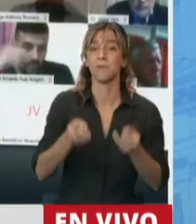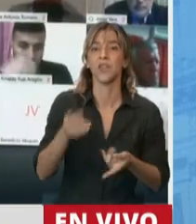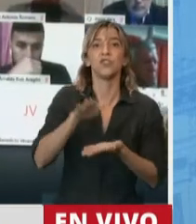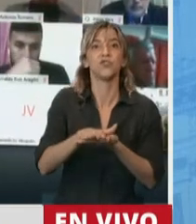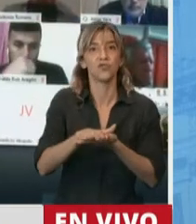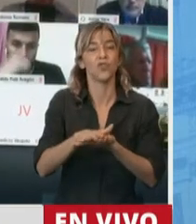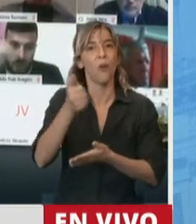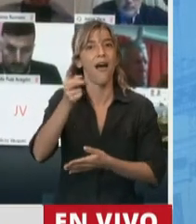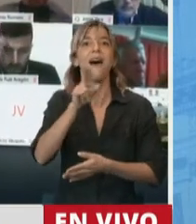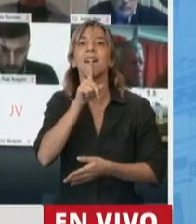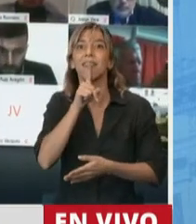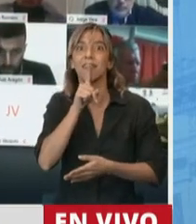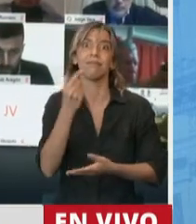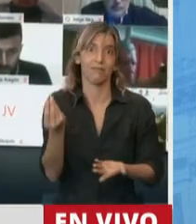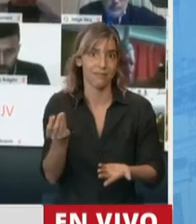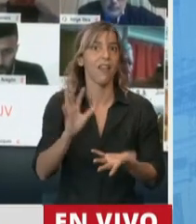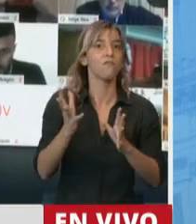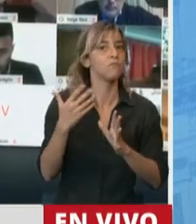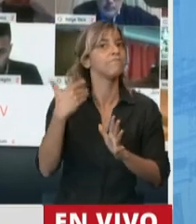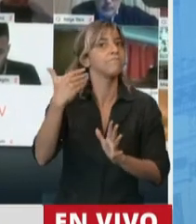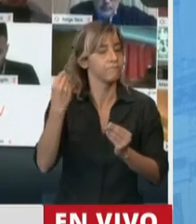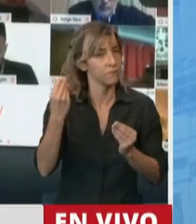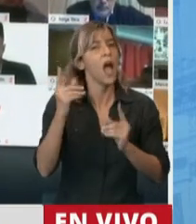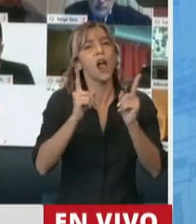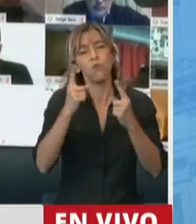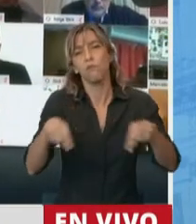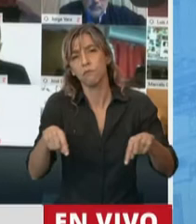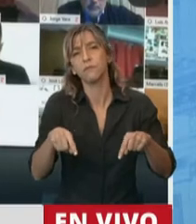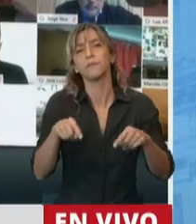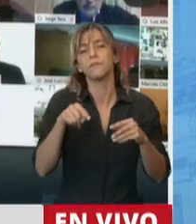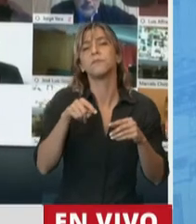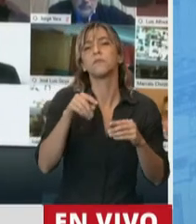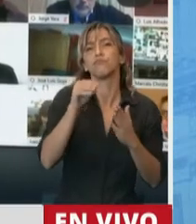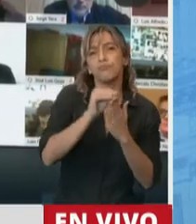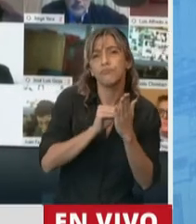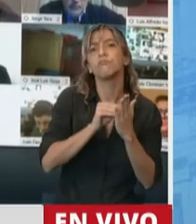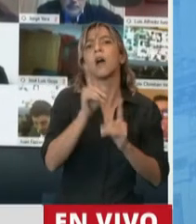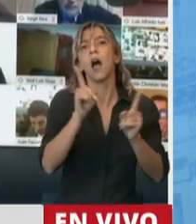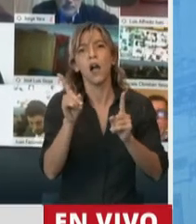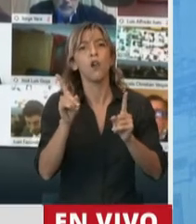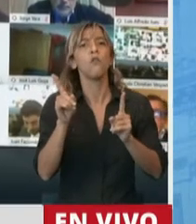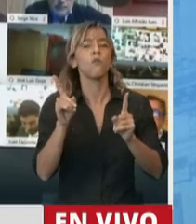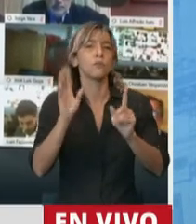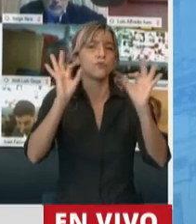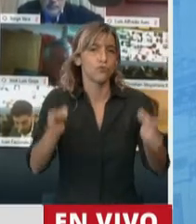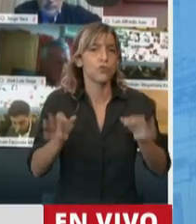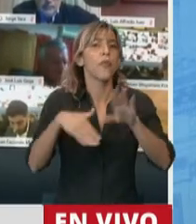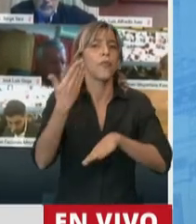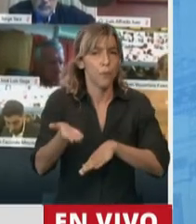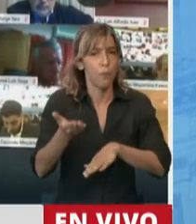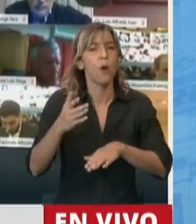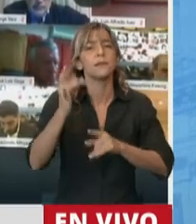estas cuestiones intenta resolver el despacho, aunque tenemos algunas disidencias que, lógicamente, en el tratamiento en particular nos vamos a referir.